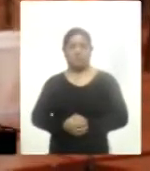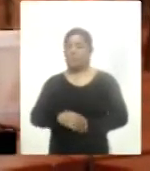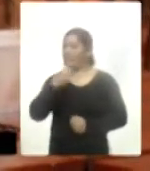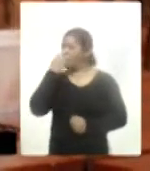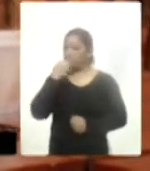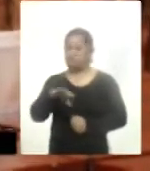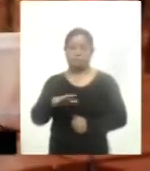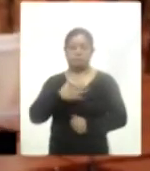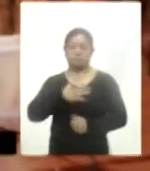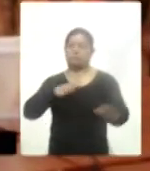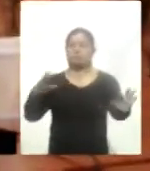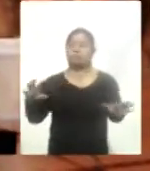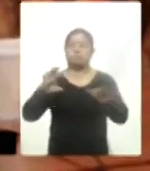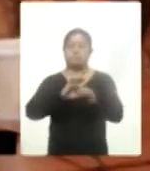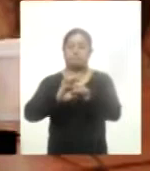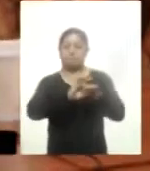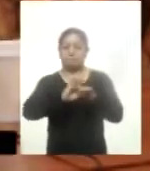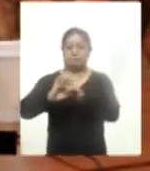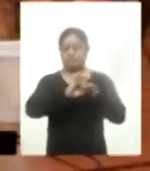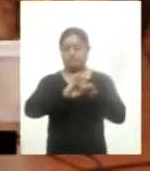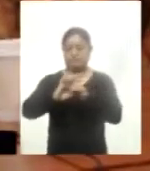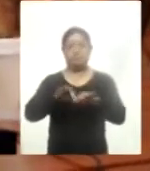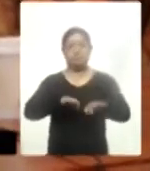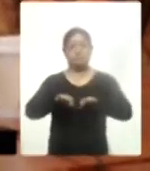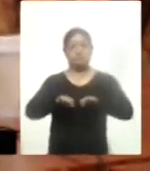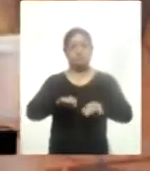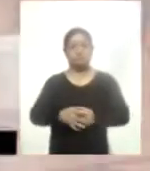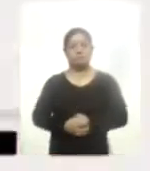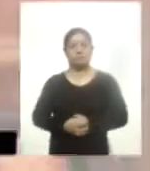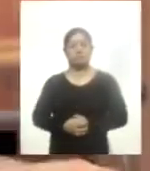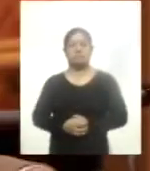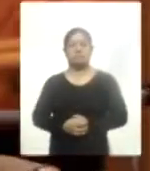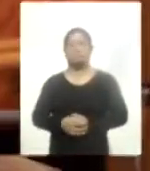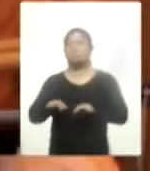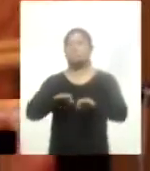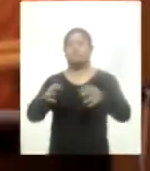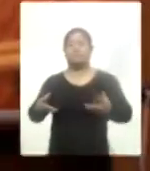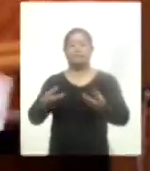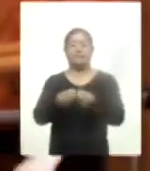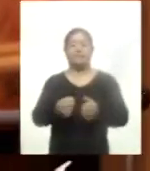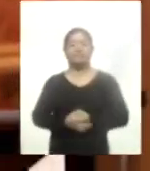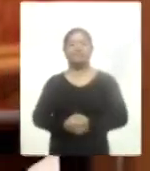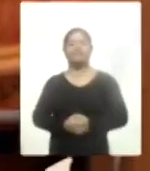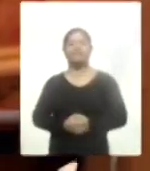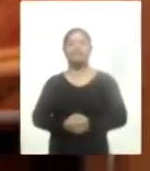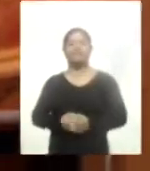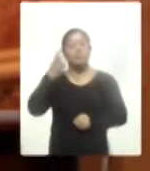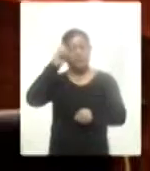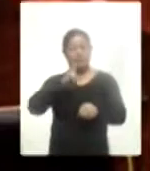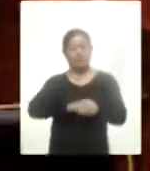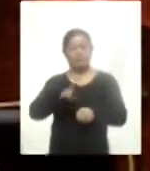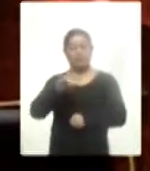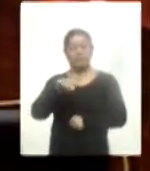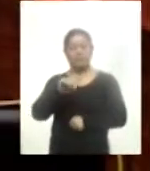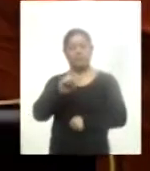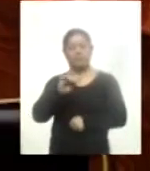con nosotros en disposición y ánimo de trabajo conjunto. En su oportunidad, el director del Insabi,